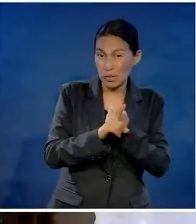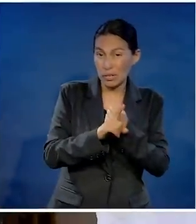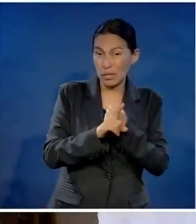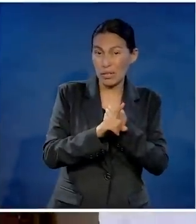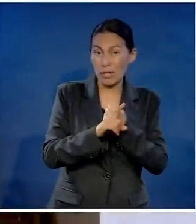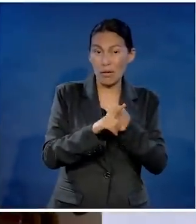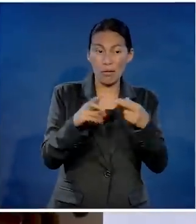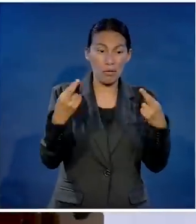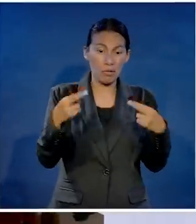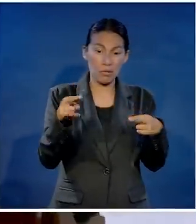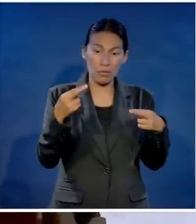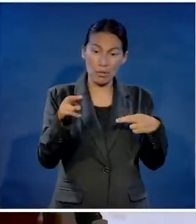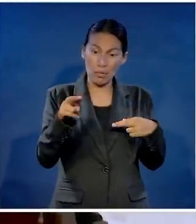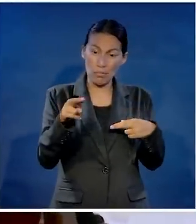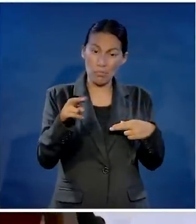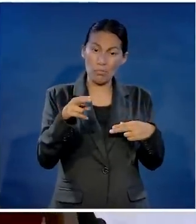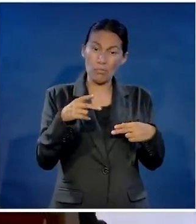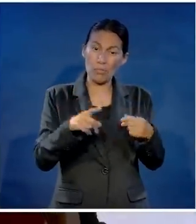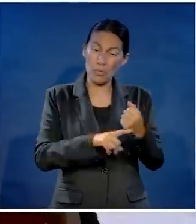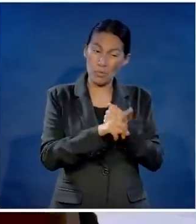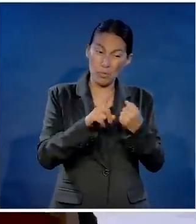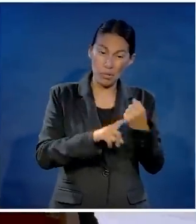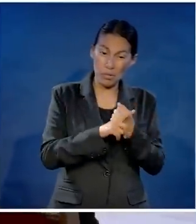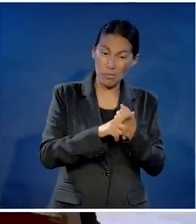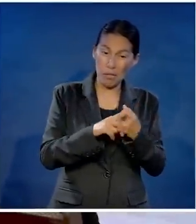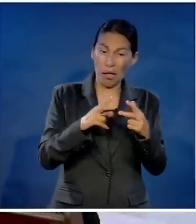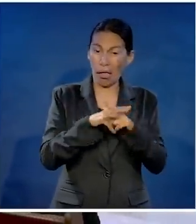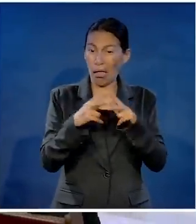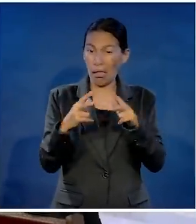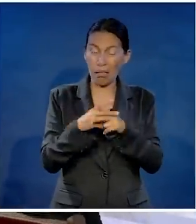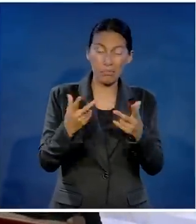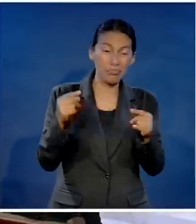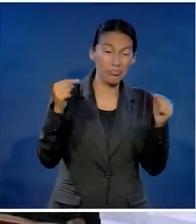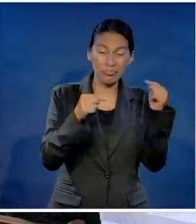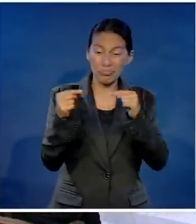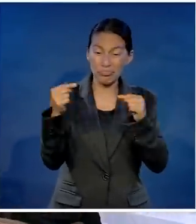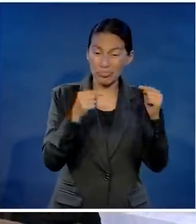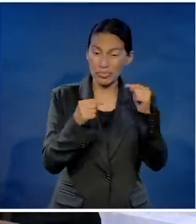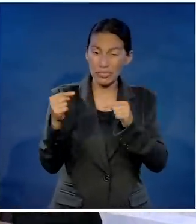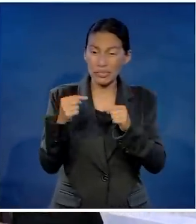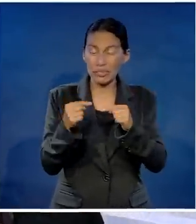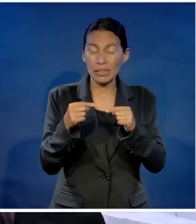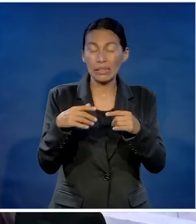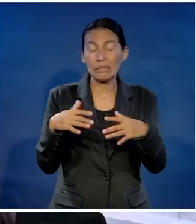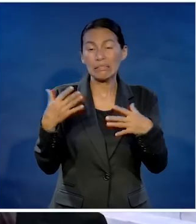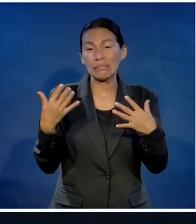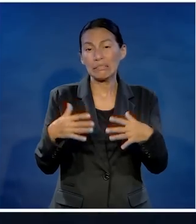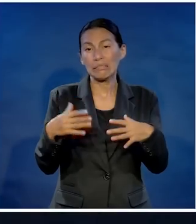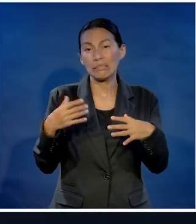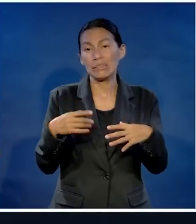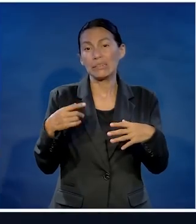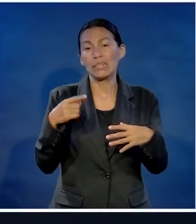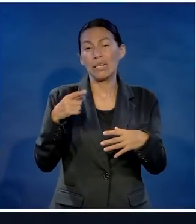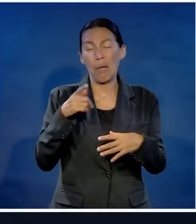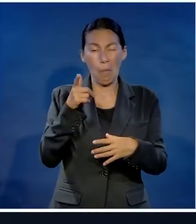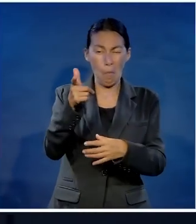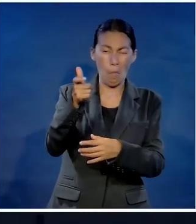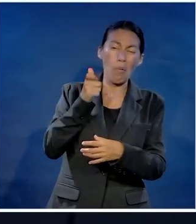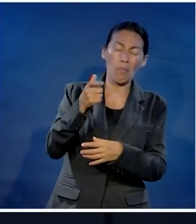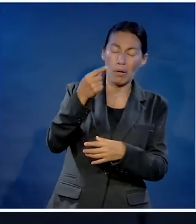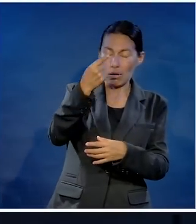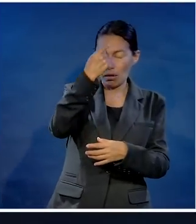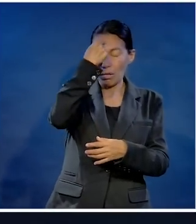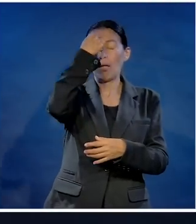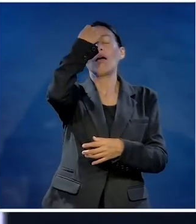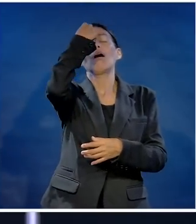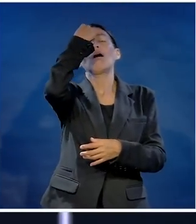por un problema que tuvo en el baño de un restaurante con otra persona. ¿Qué pasó? Porque fue, quién sabe, no es el punto de esta noche. El punto es que